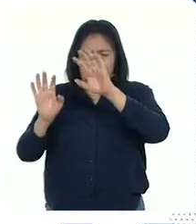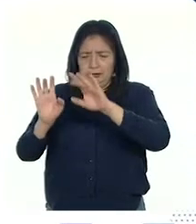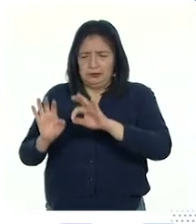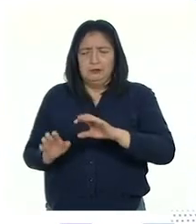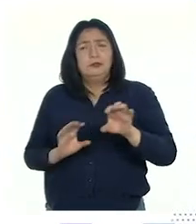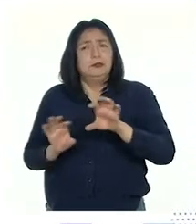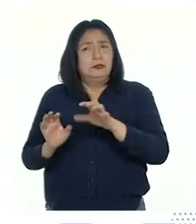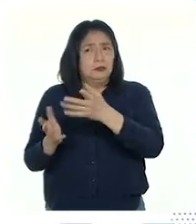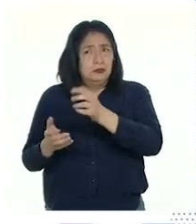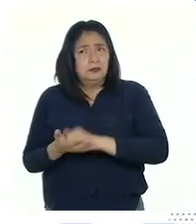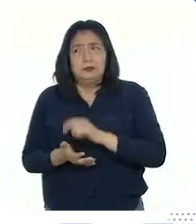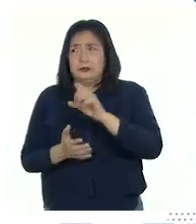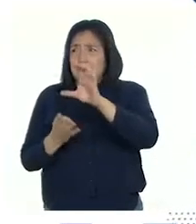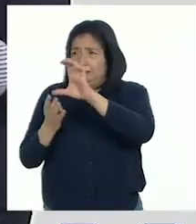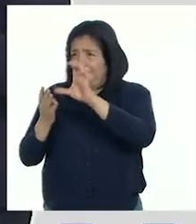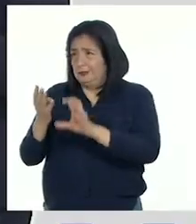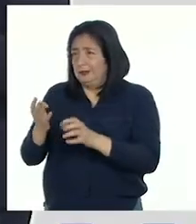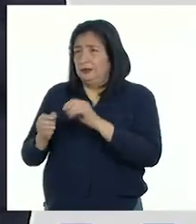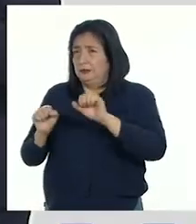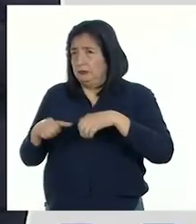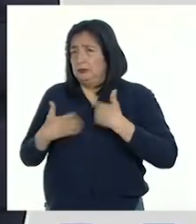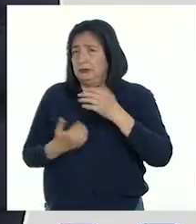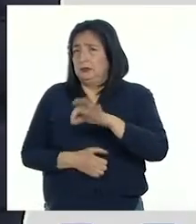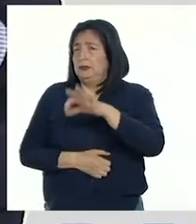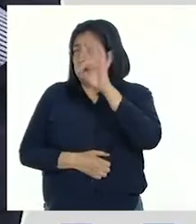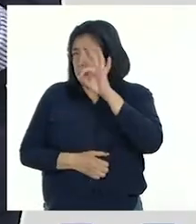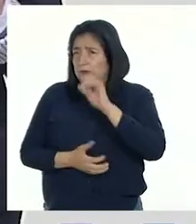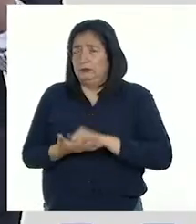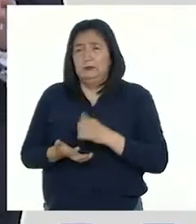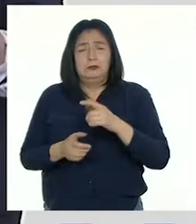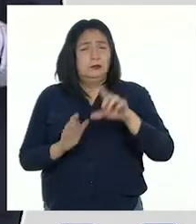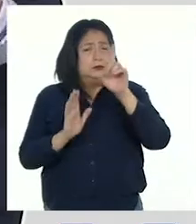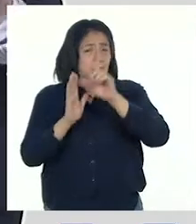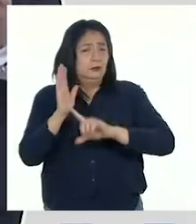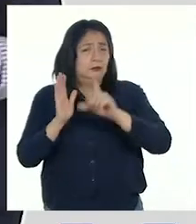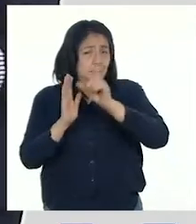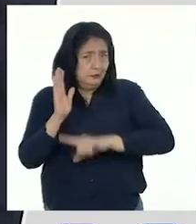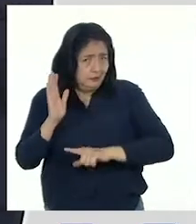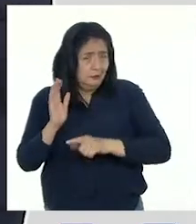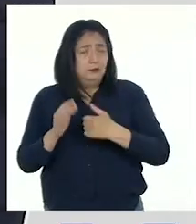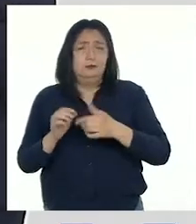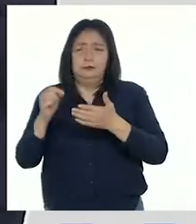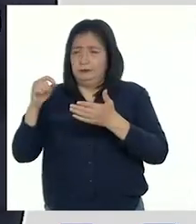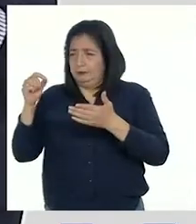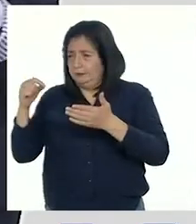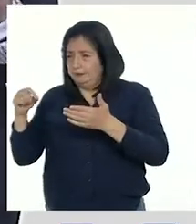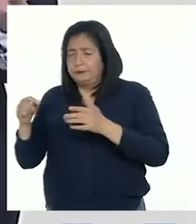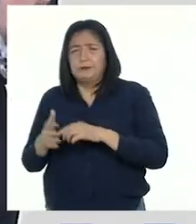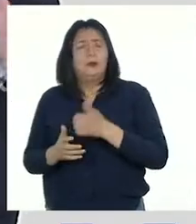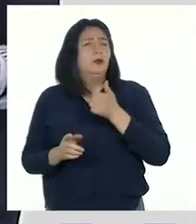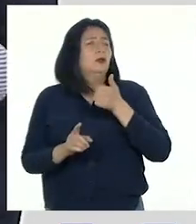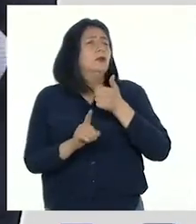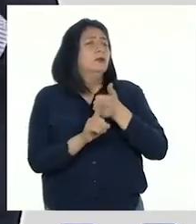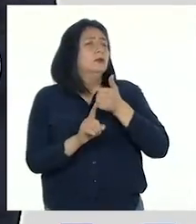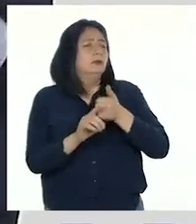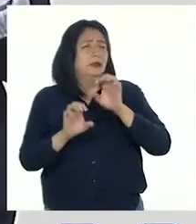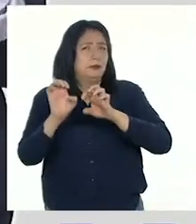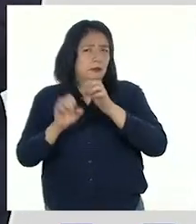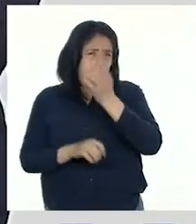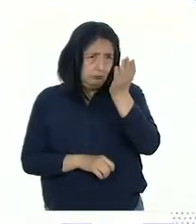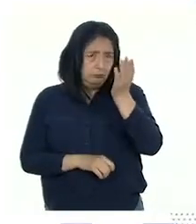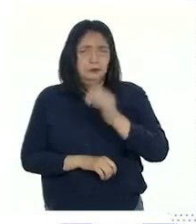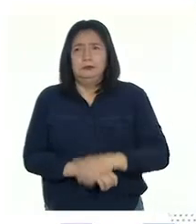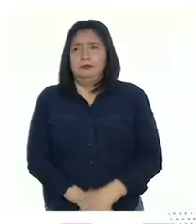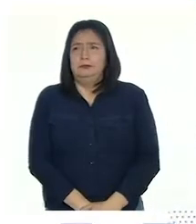elaborar. Estas características las puedes encontrar en las listas de revisión o fichas de autoevaluación como